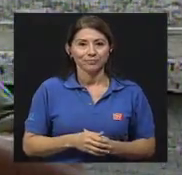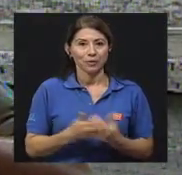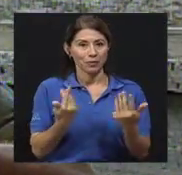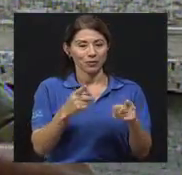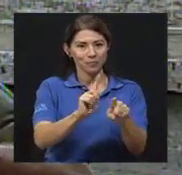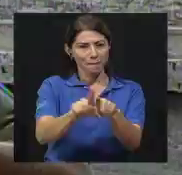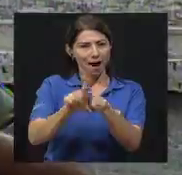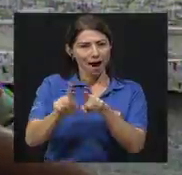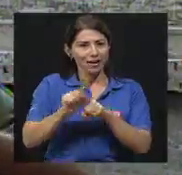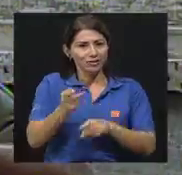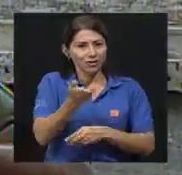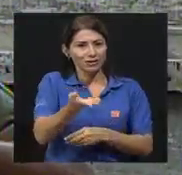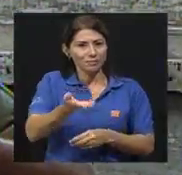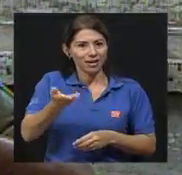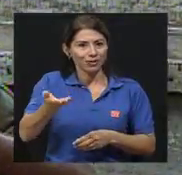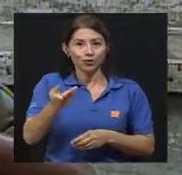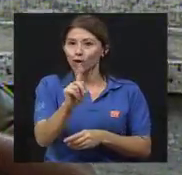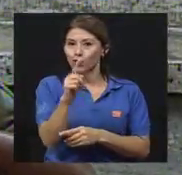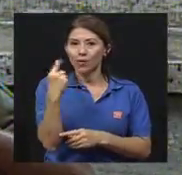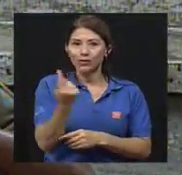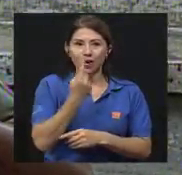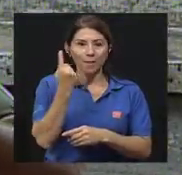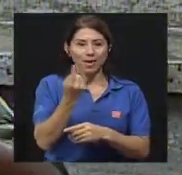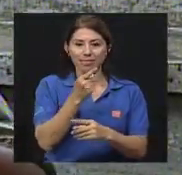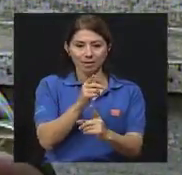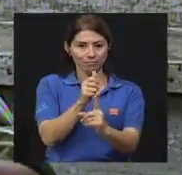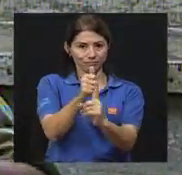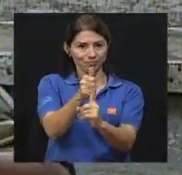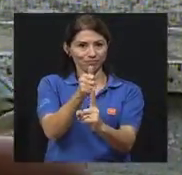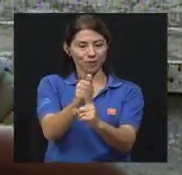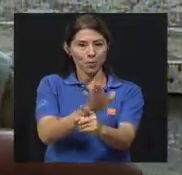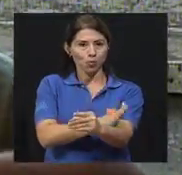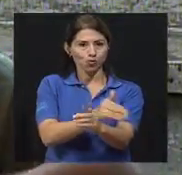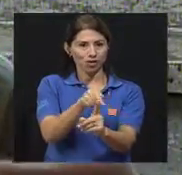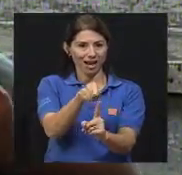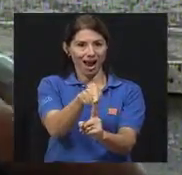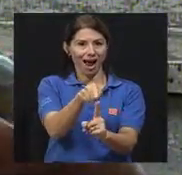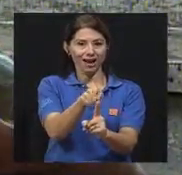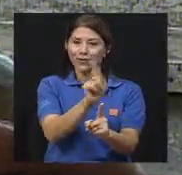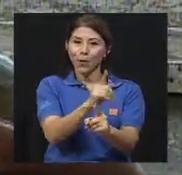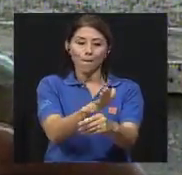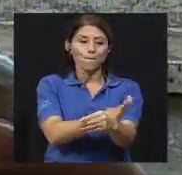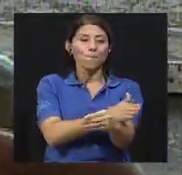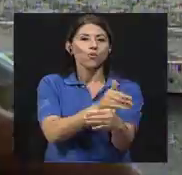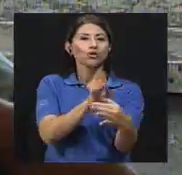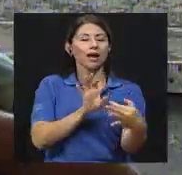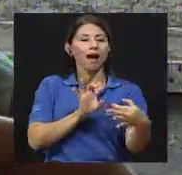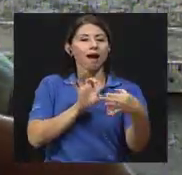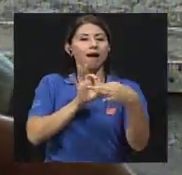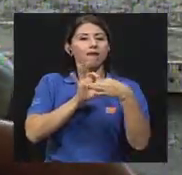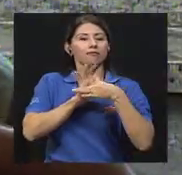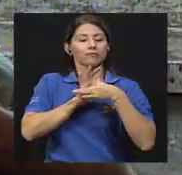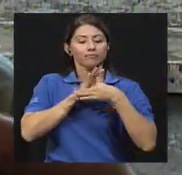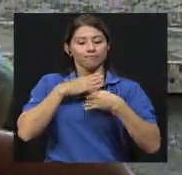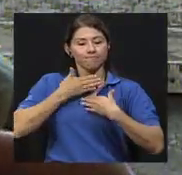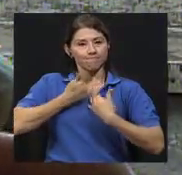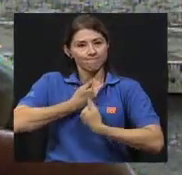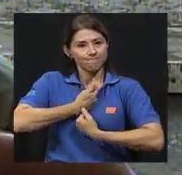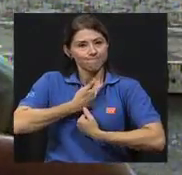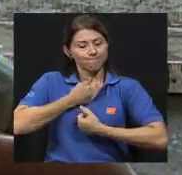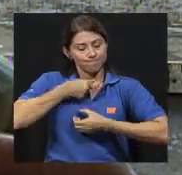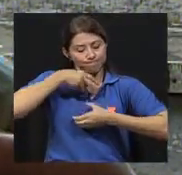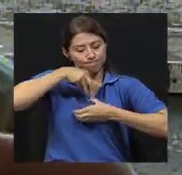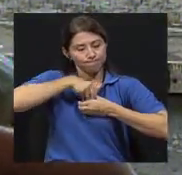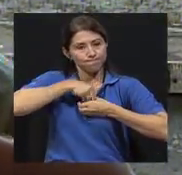Bueno, son varios aspectos. No es solamente la música per se, sino es la música conectada conmigo mismo en mi historia